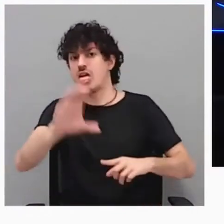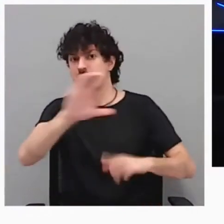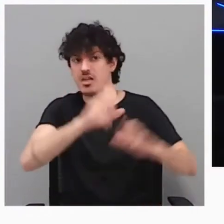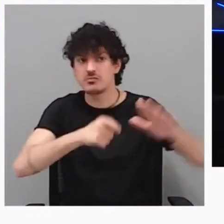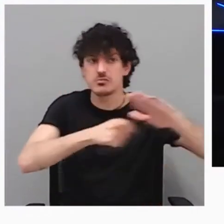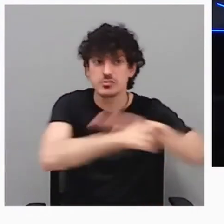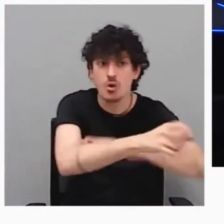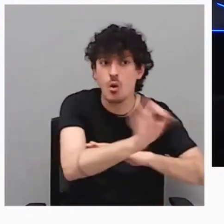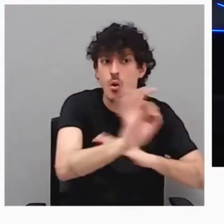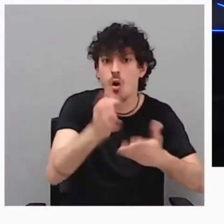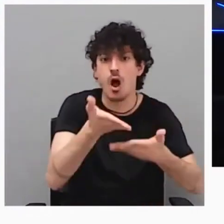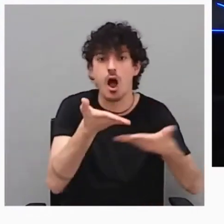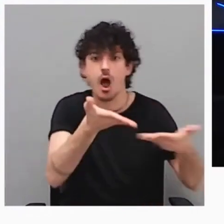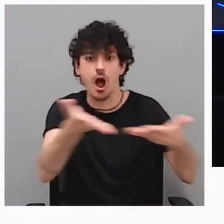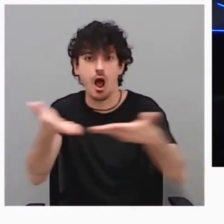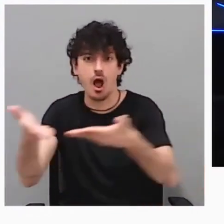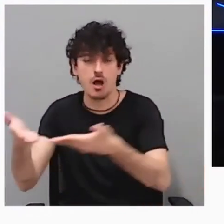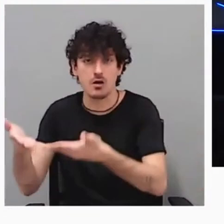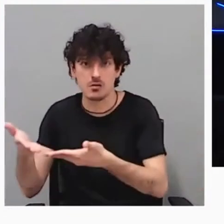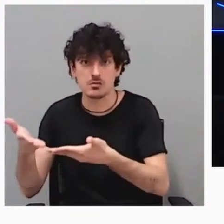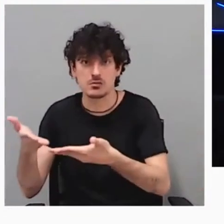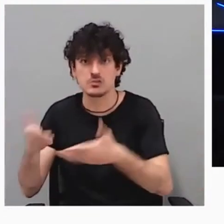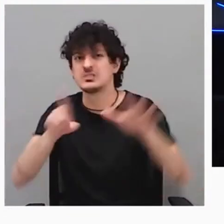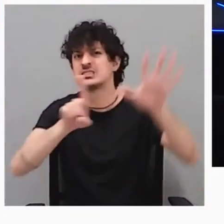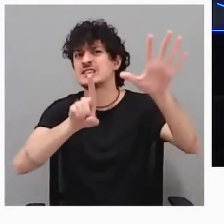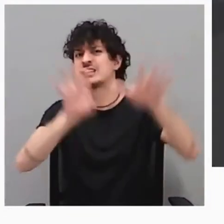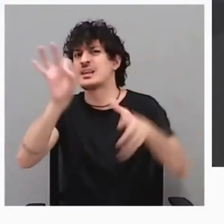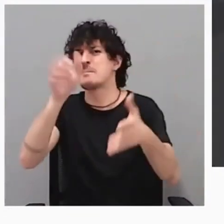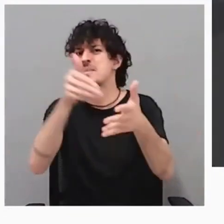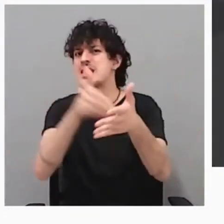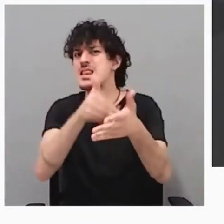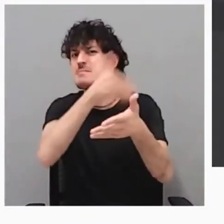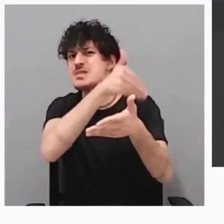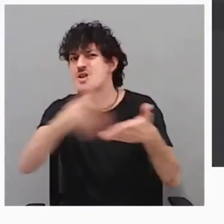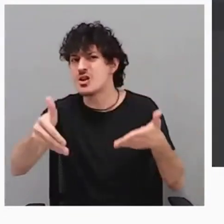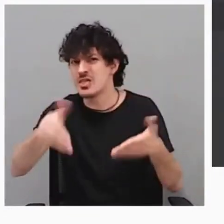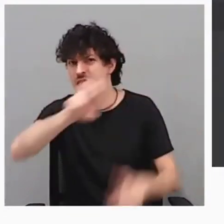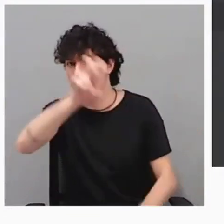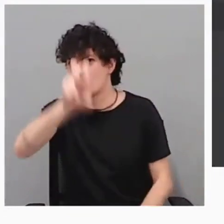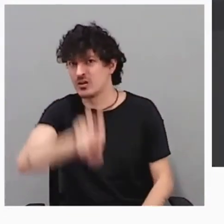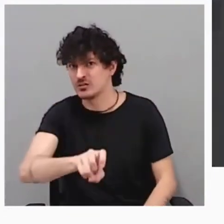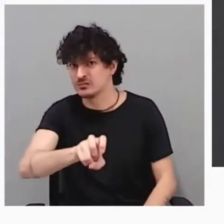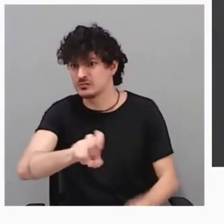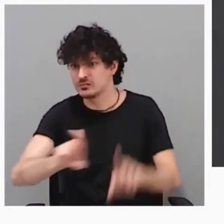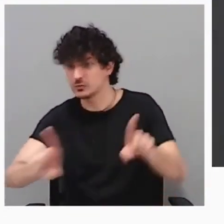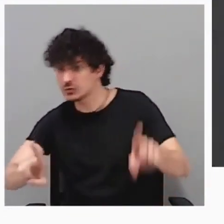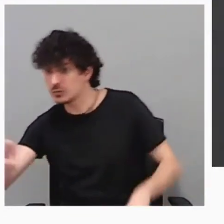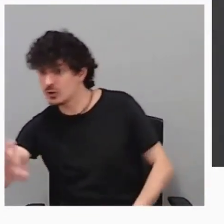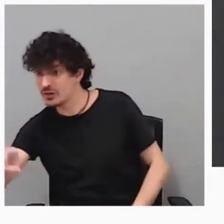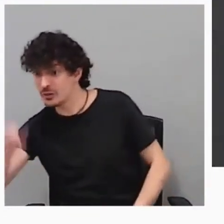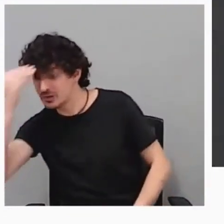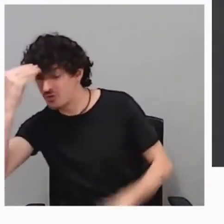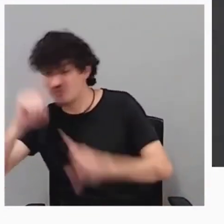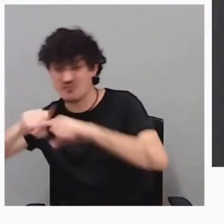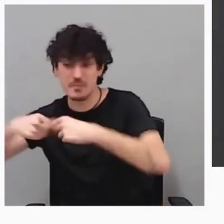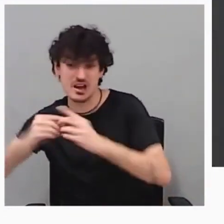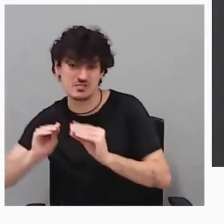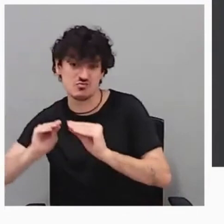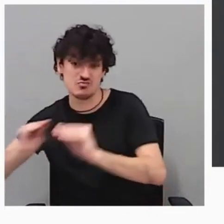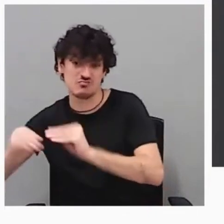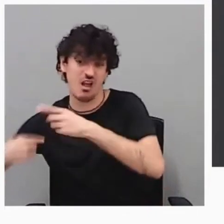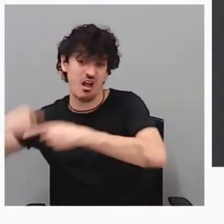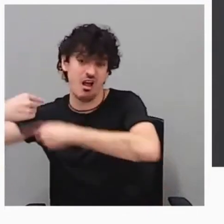tiene una fortuna estimada de 60.000 millones de dólares. O sea que el 1%, los herederos yo creo que pueden estar tranquilos. Bueno,